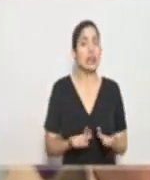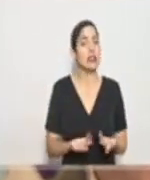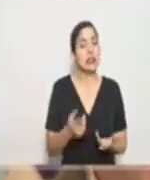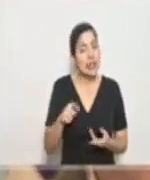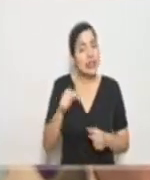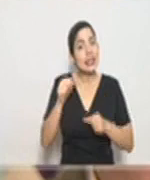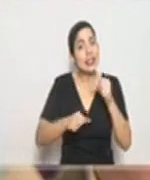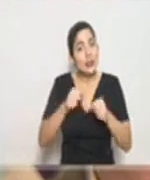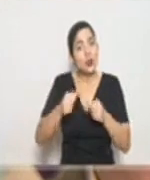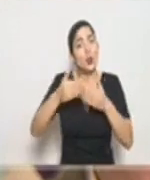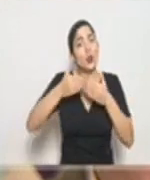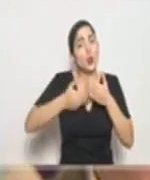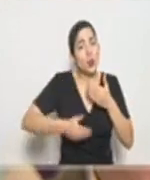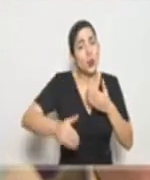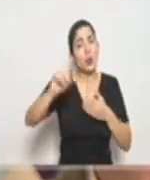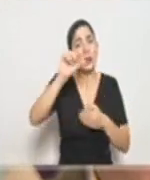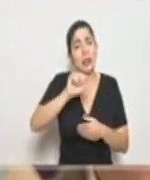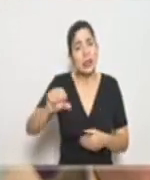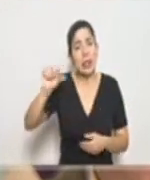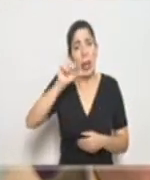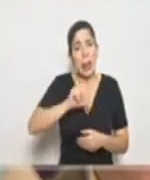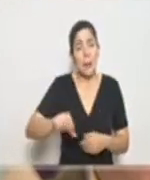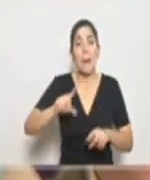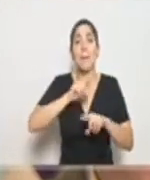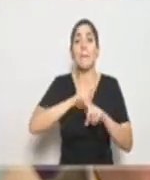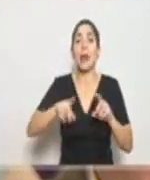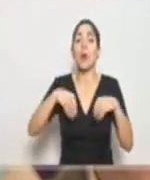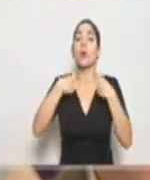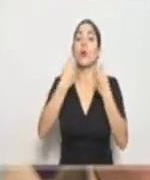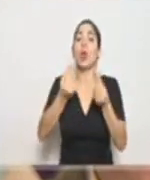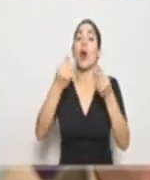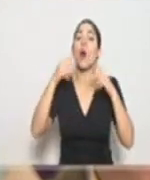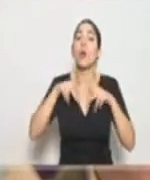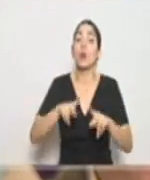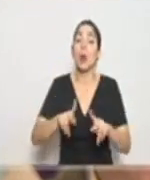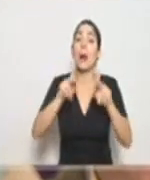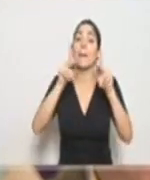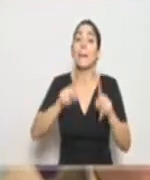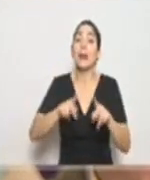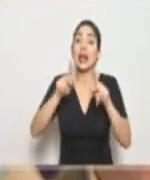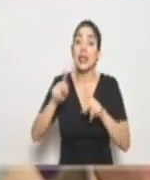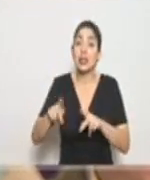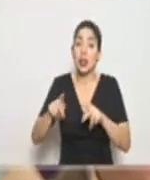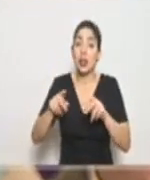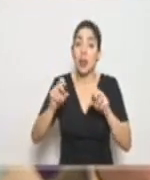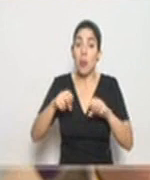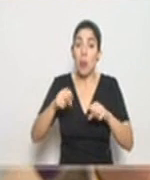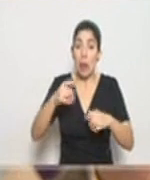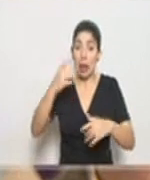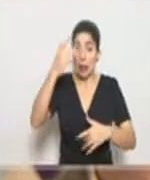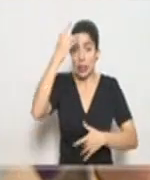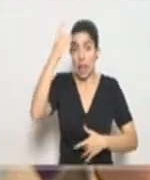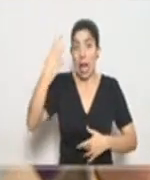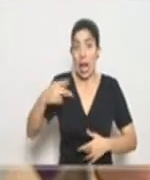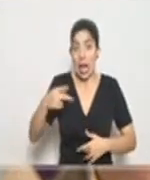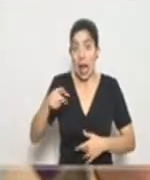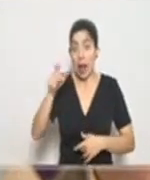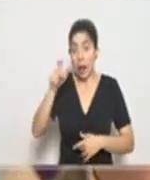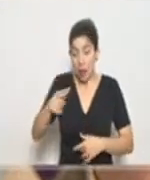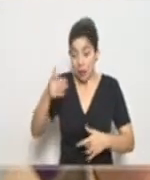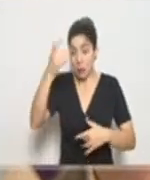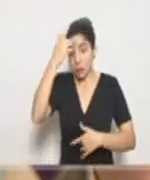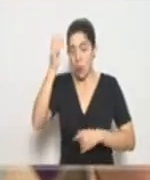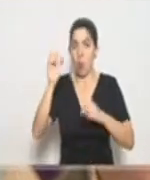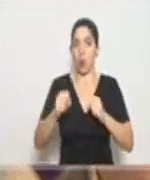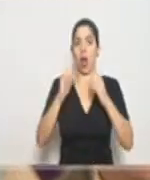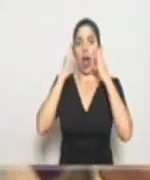esfuerzos que van a durar varias semanas pero que van a permitir que esas personas que van a enfermar gravemente podamos darle la atención que se